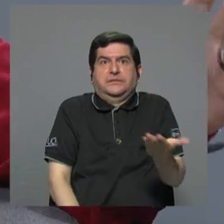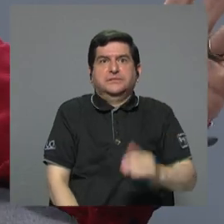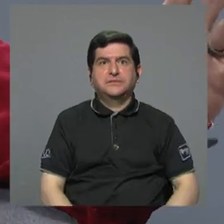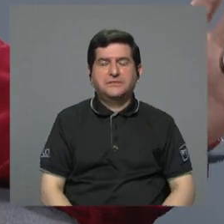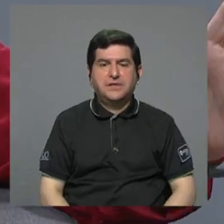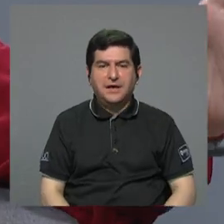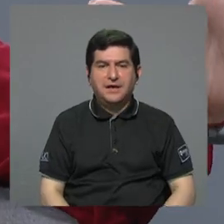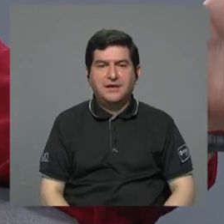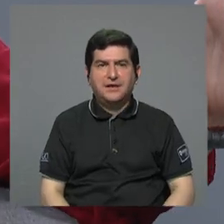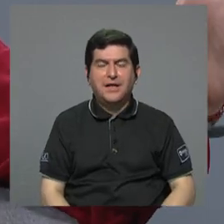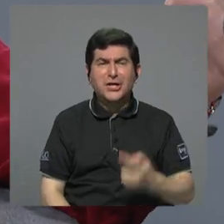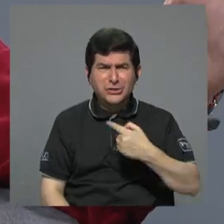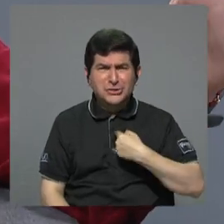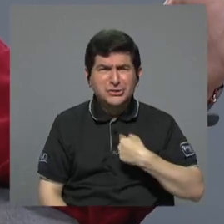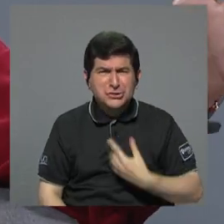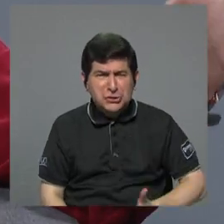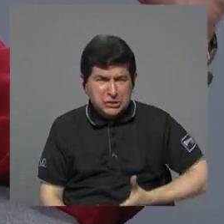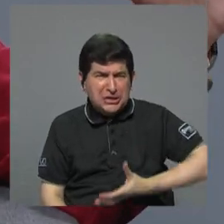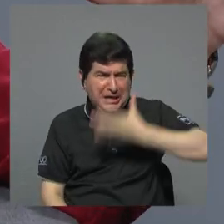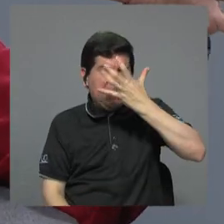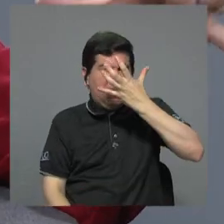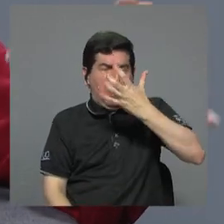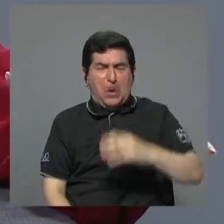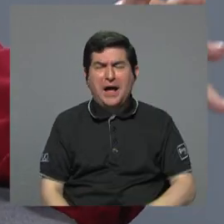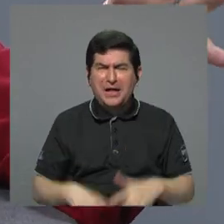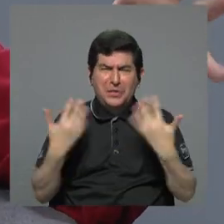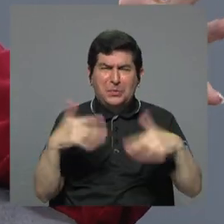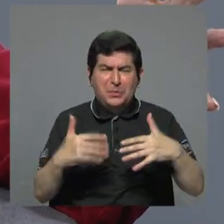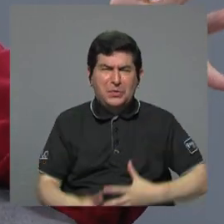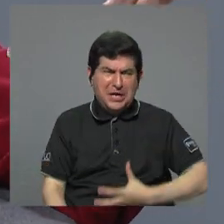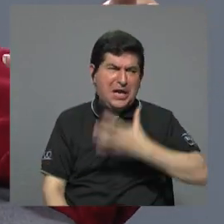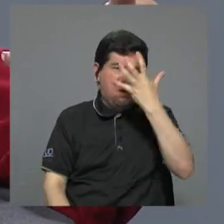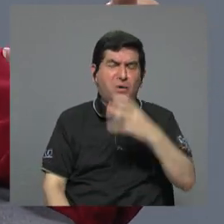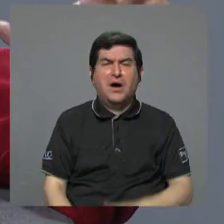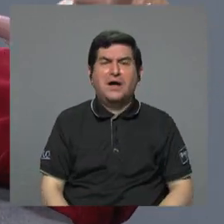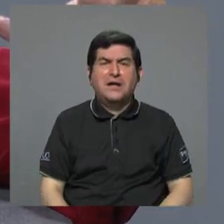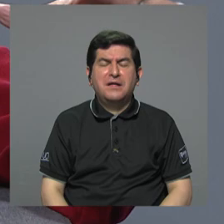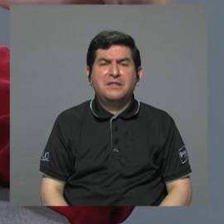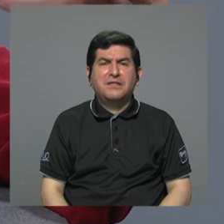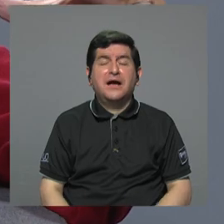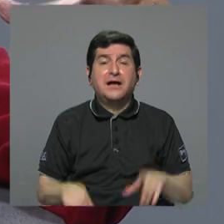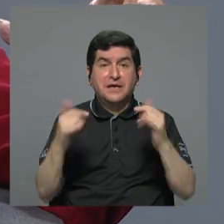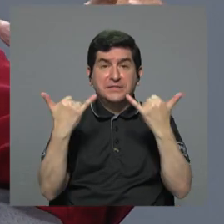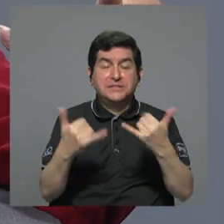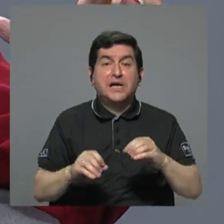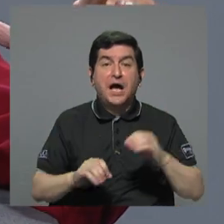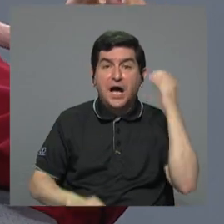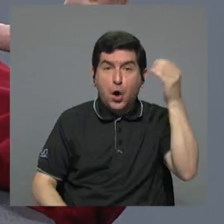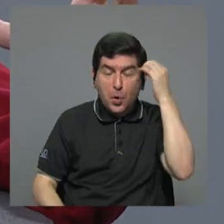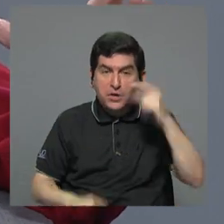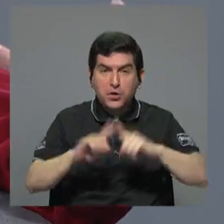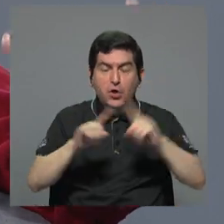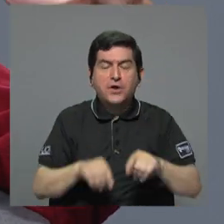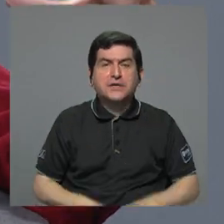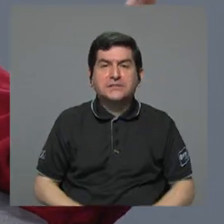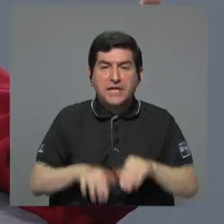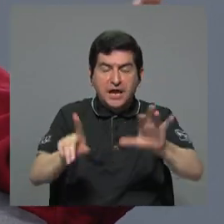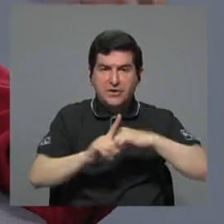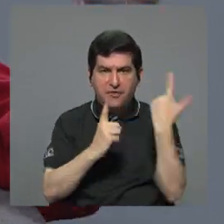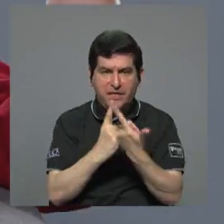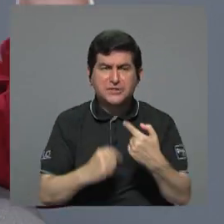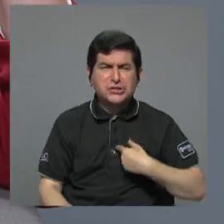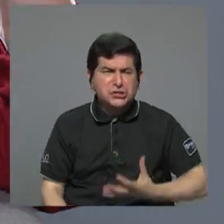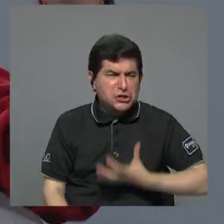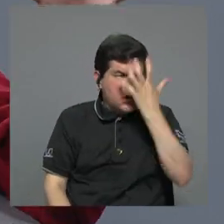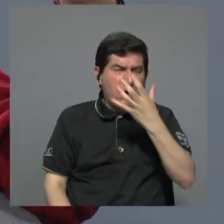¿sabe que estoy tan enojada? escuchar las opiniones de ustedes dos sobre ese tema. enojada con el CNP, estoy tan enojada con el CNP, ¿sabe por qué?